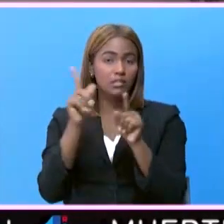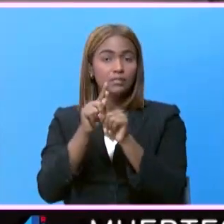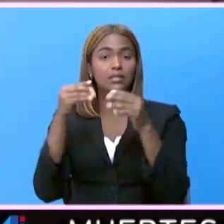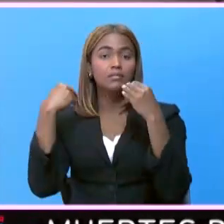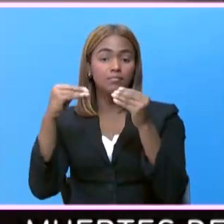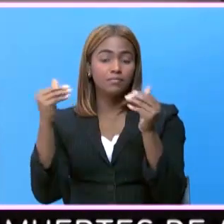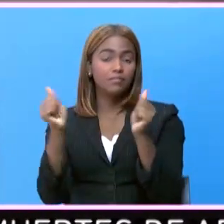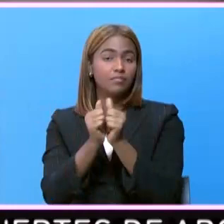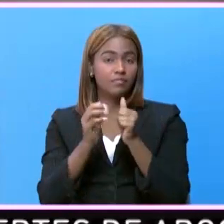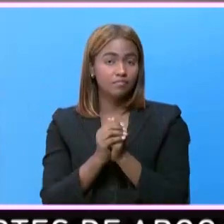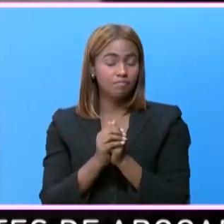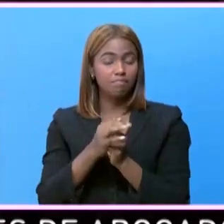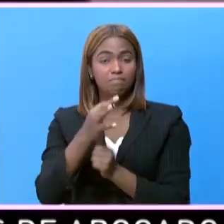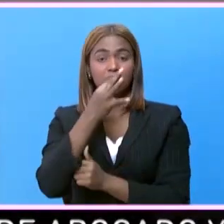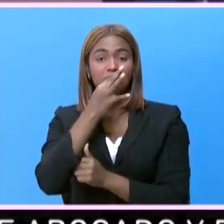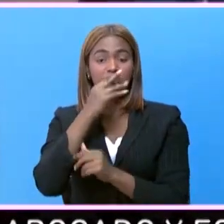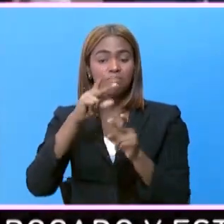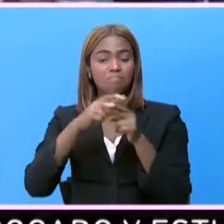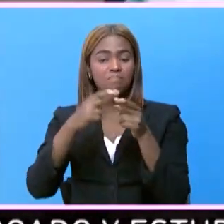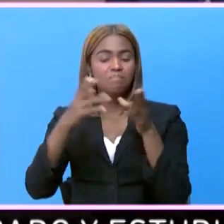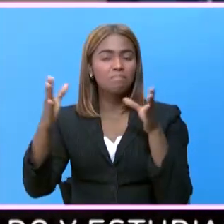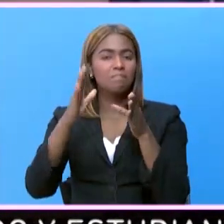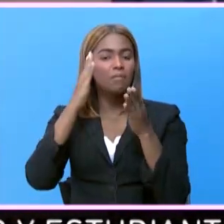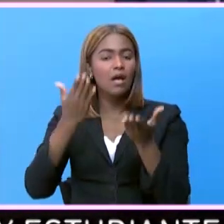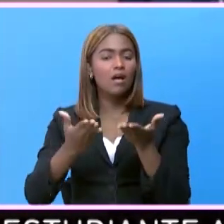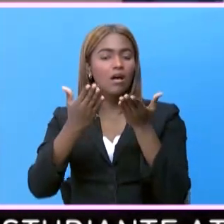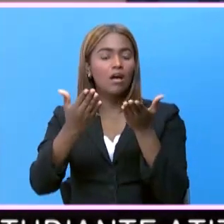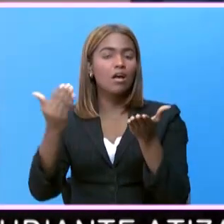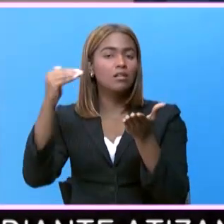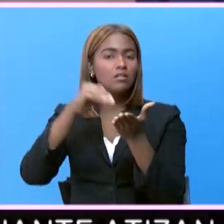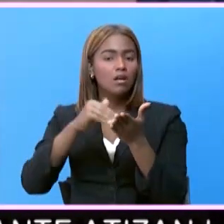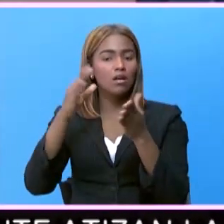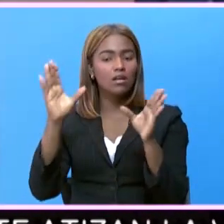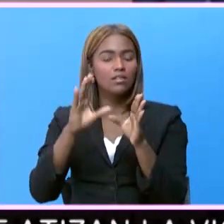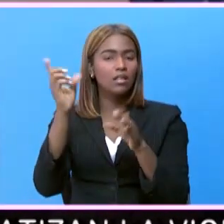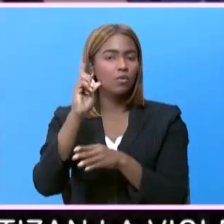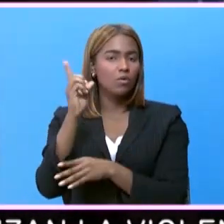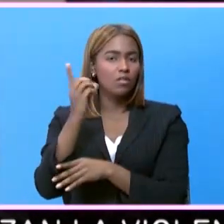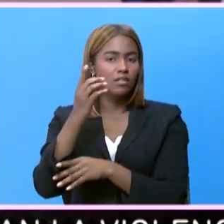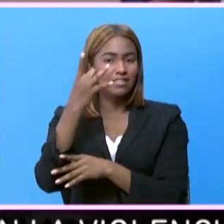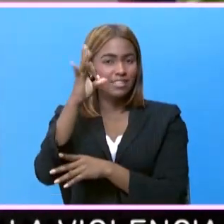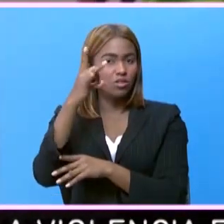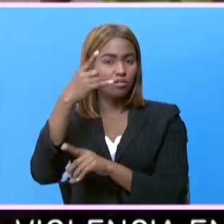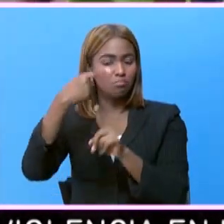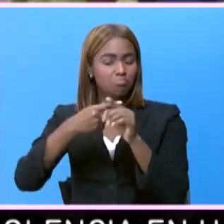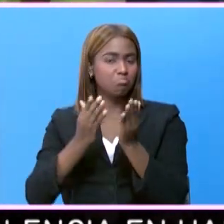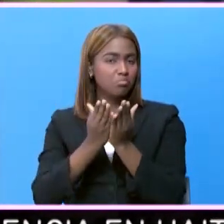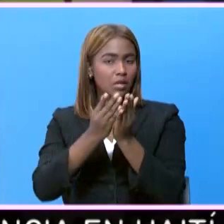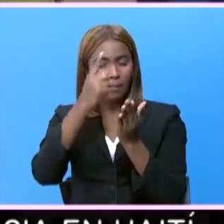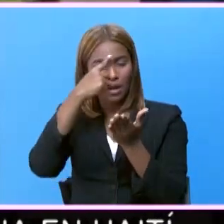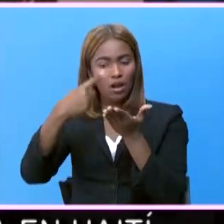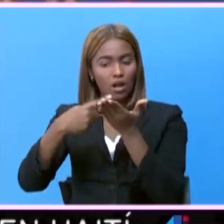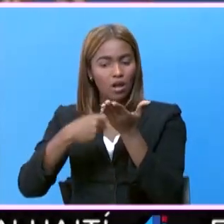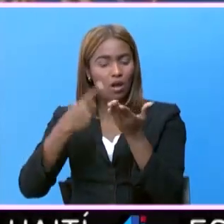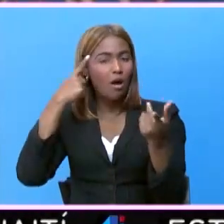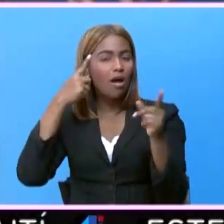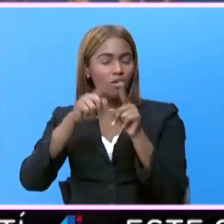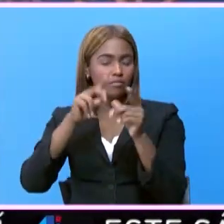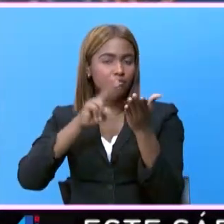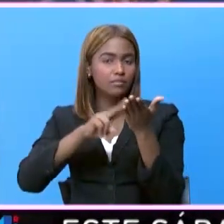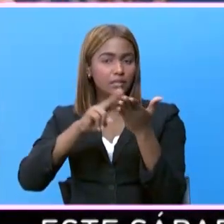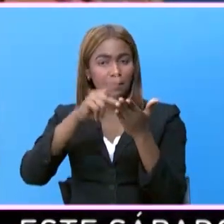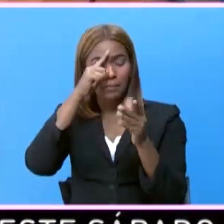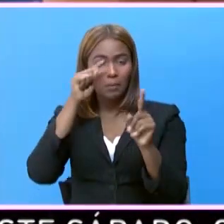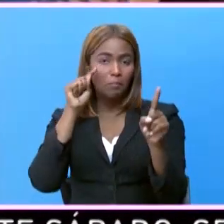comercio. Un próximo encuentro se ha propuesto realizarse el 18 de octubre para consensuar y afinar los acuerdos